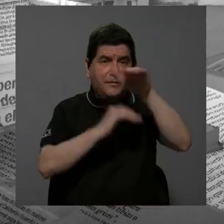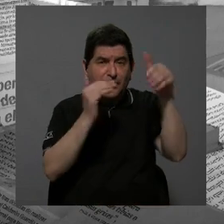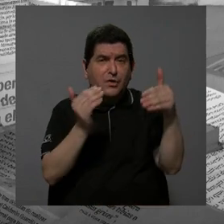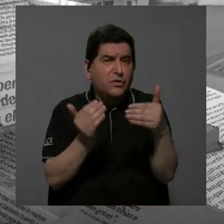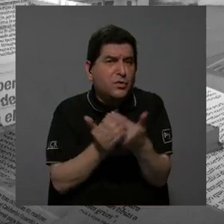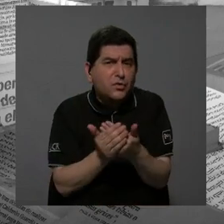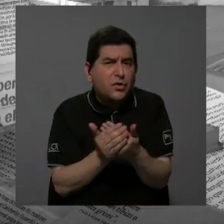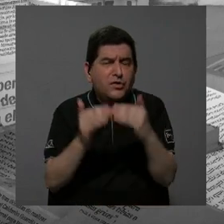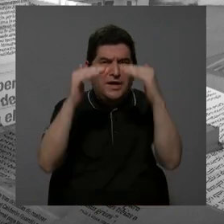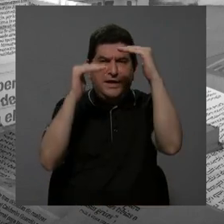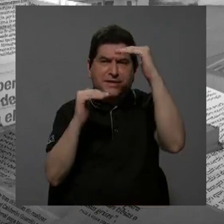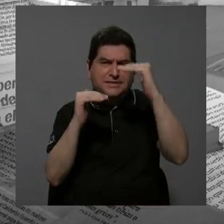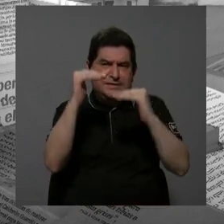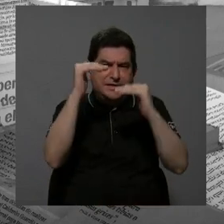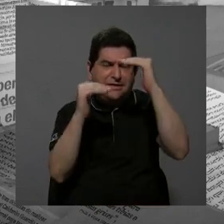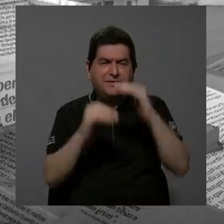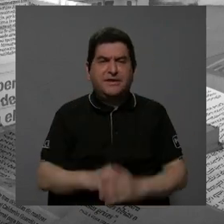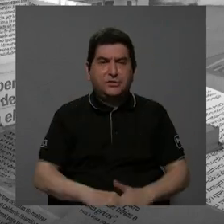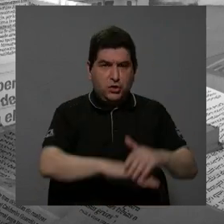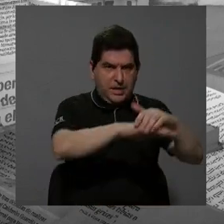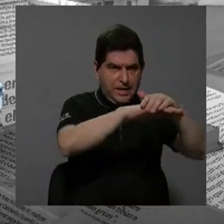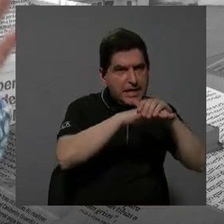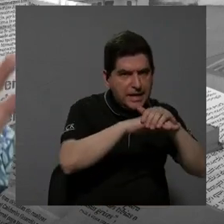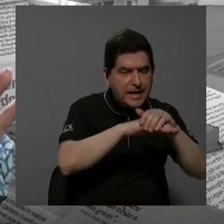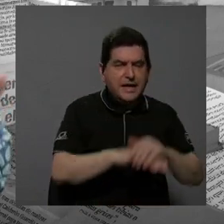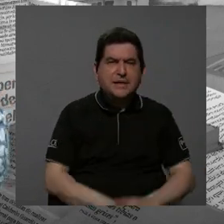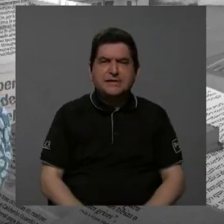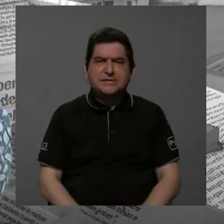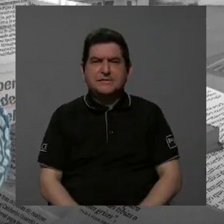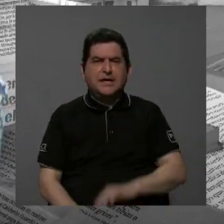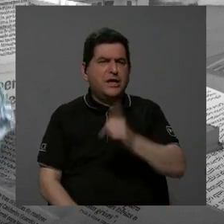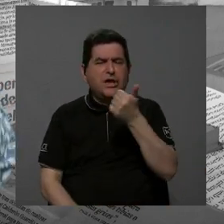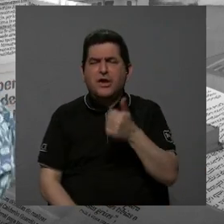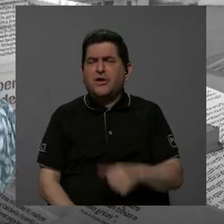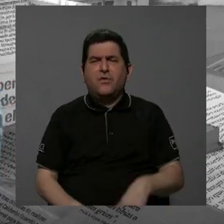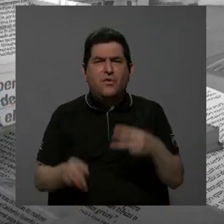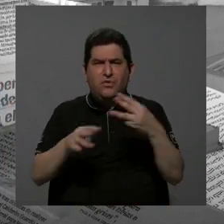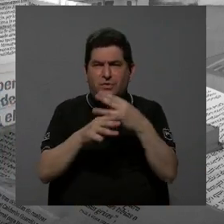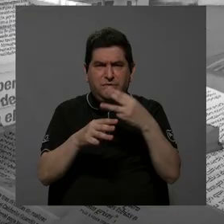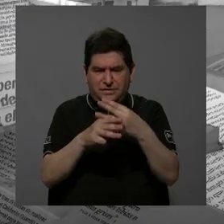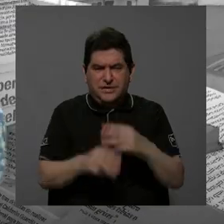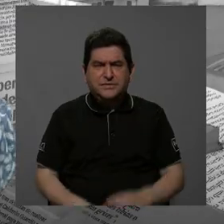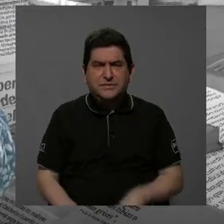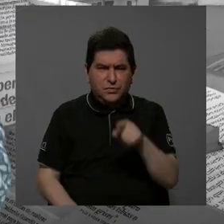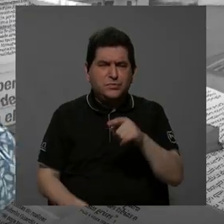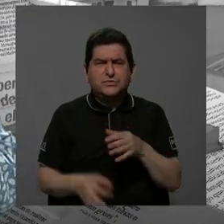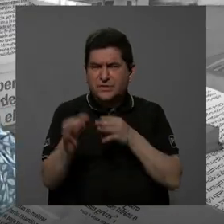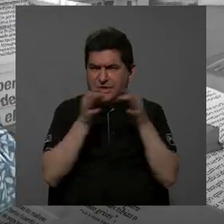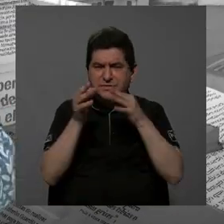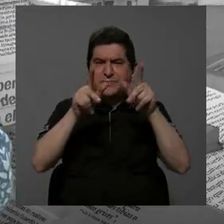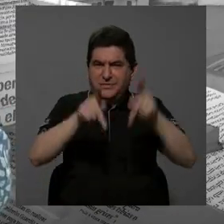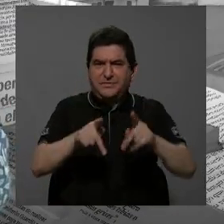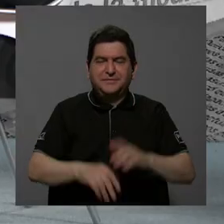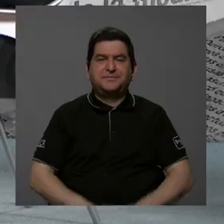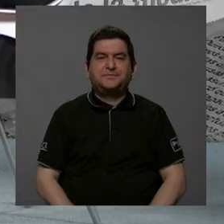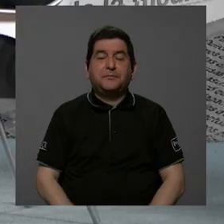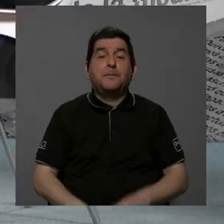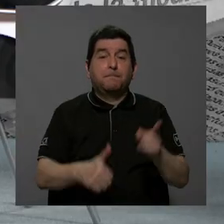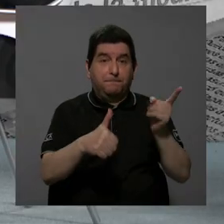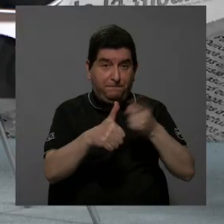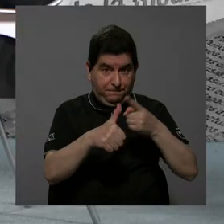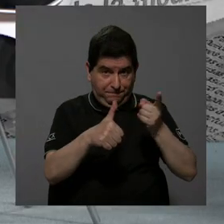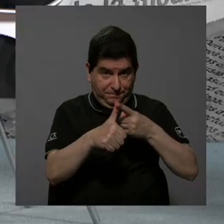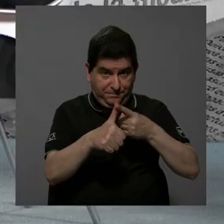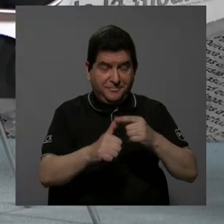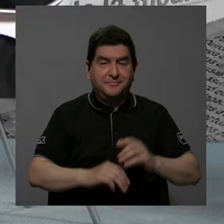esta nivelación. ¿Están nivelando en inglés, etcétera? Pero mejor se lo dejo a usted para que usted lo comparta con el público. Sí, lo primero